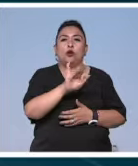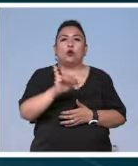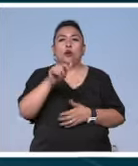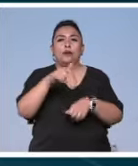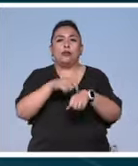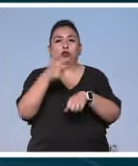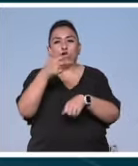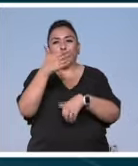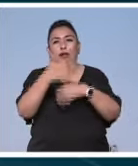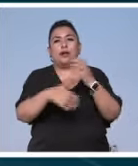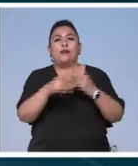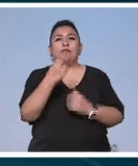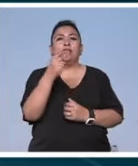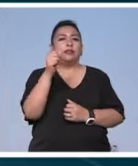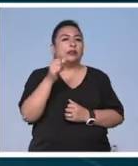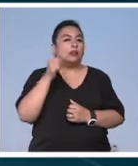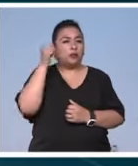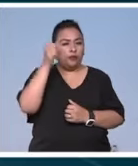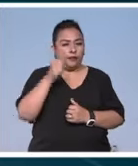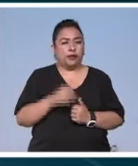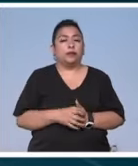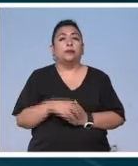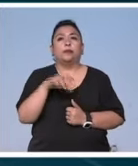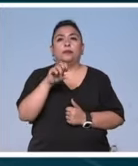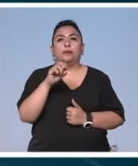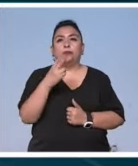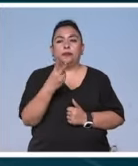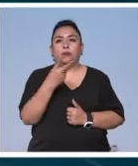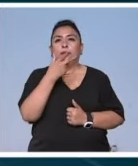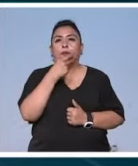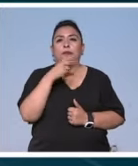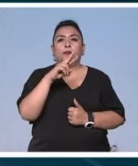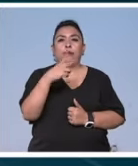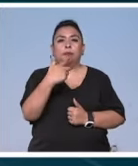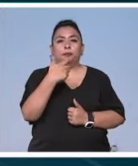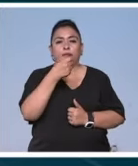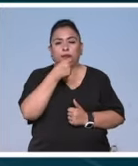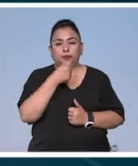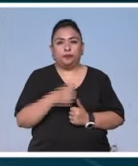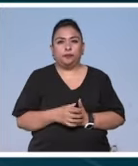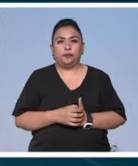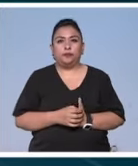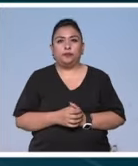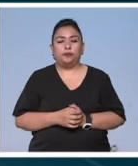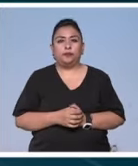la noche hasta el 25 de abril Noticias 22 Víctor Gaspar